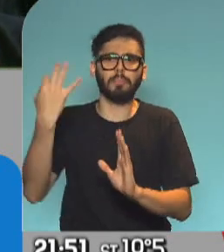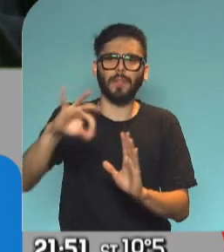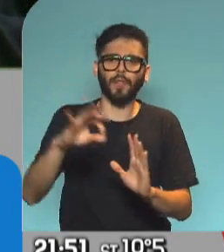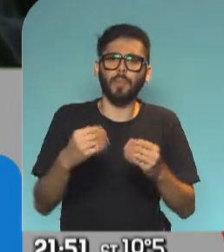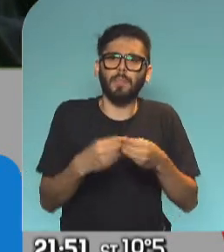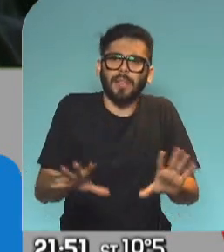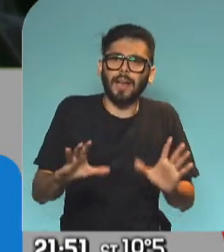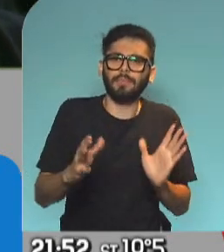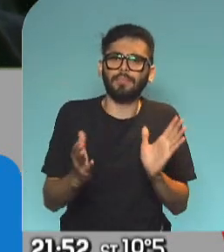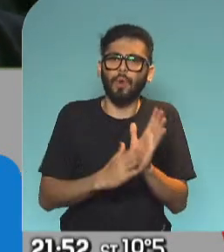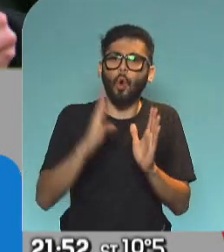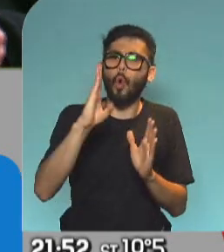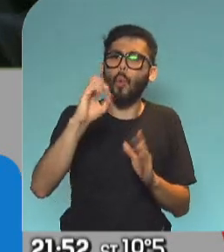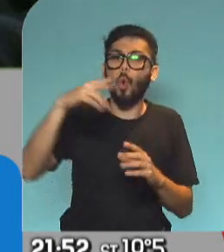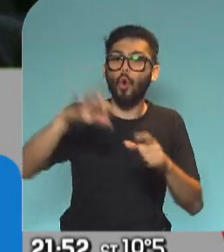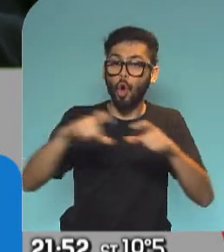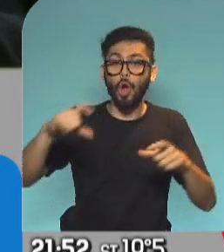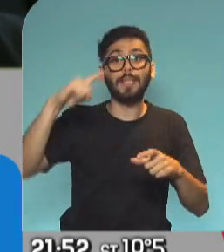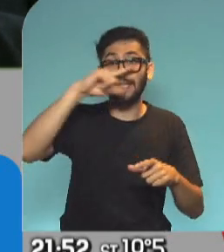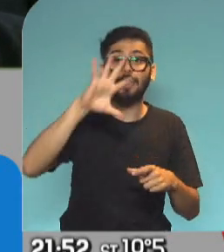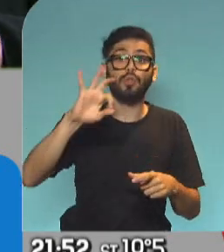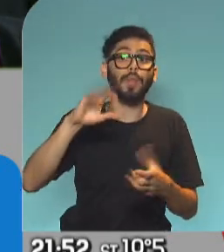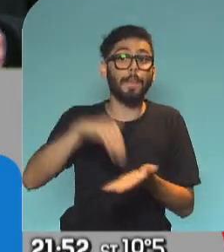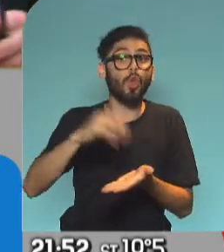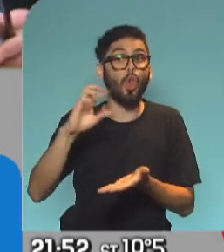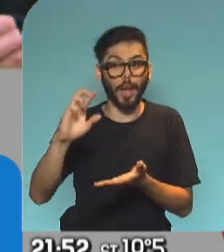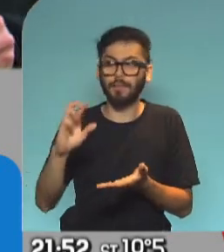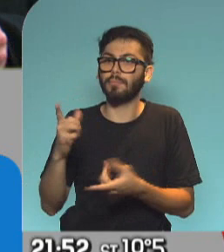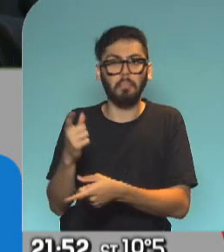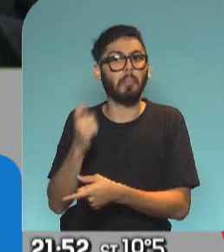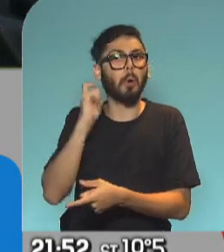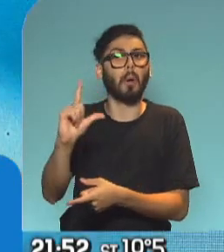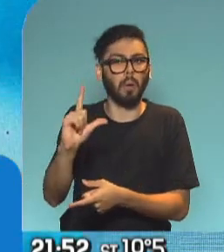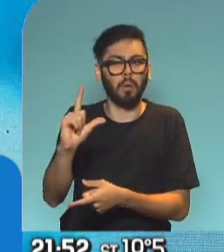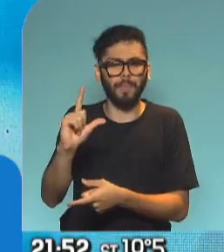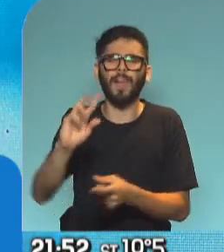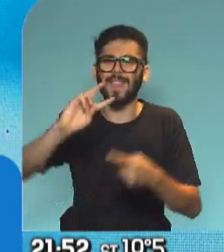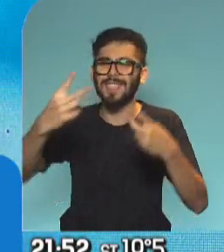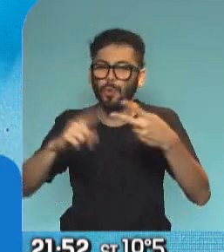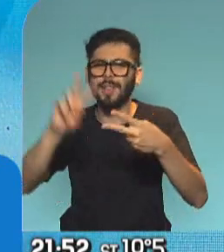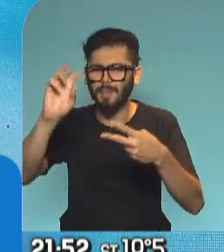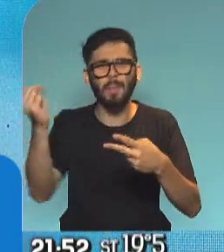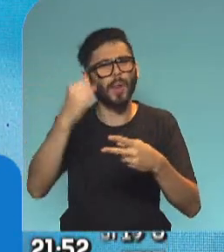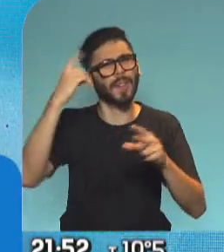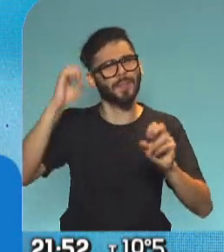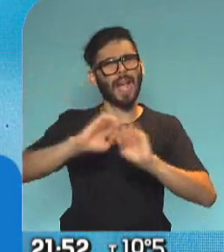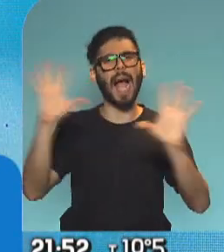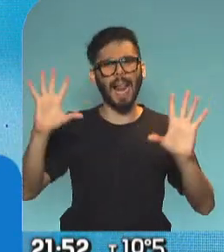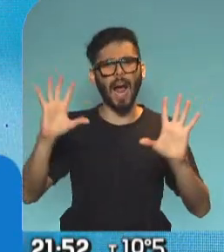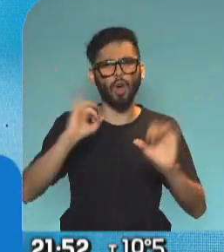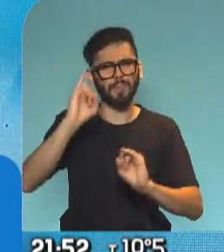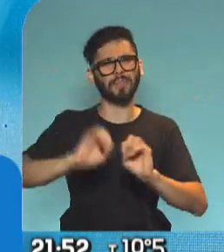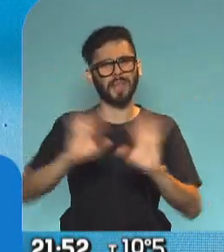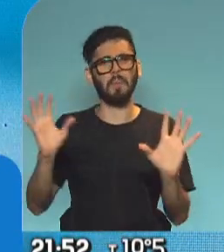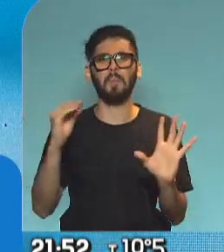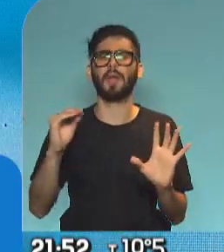por hasta 750 millones de dólares que tuvo bastante éxito. Ahora sí el segundo. Ahora sí vamos con el segundo. Porque hay que contextualizar, no hay que permitir